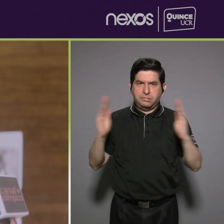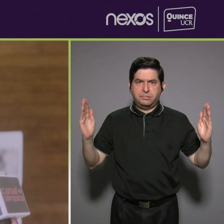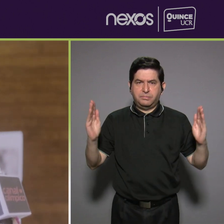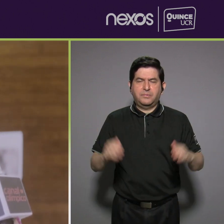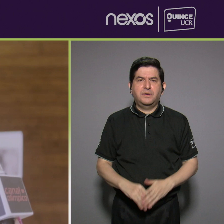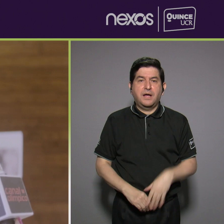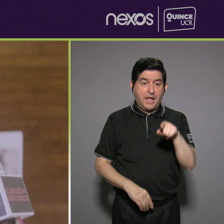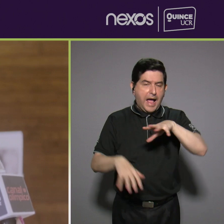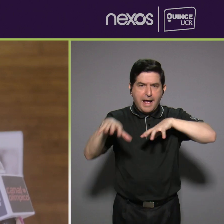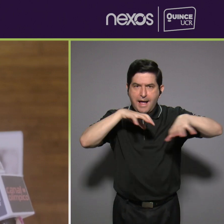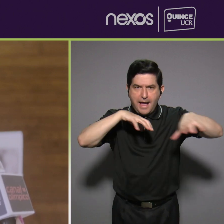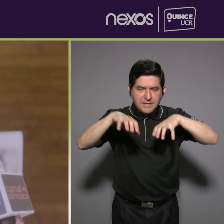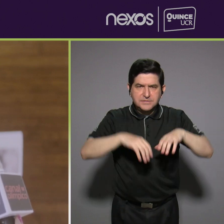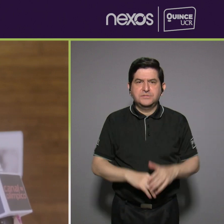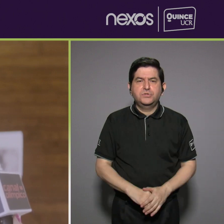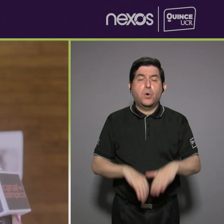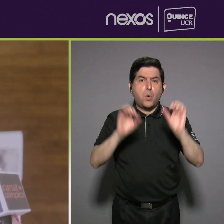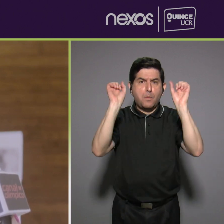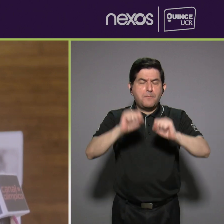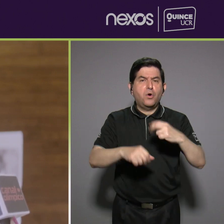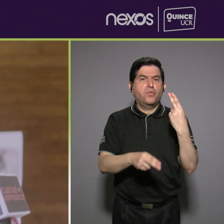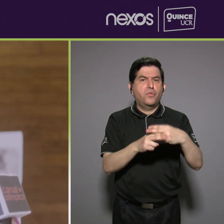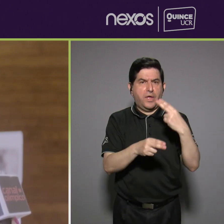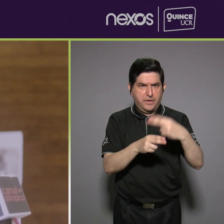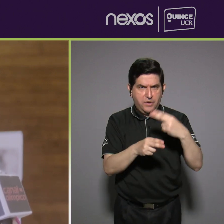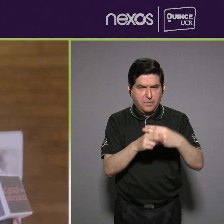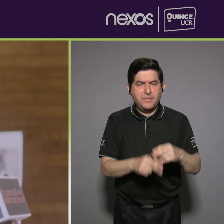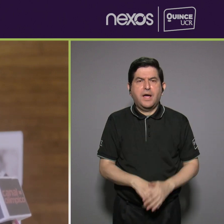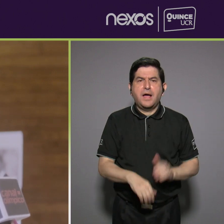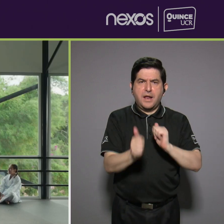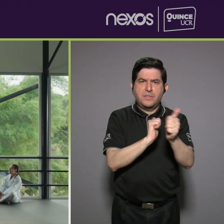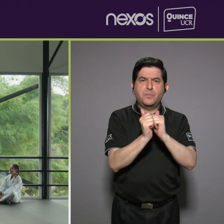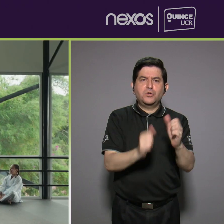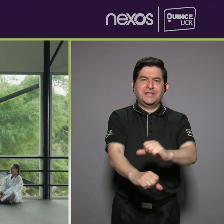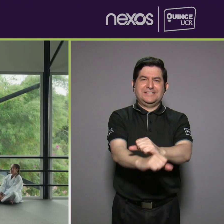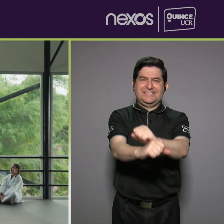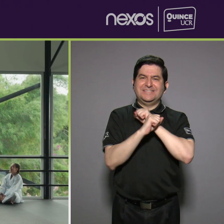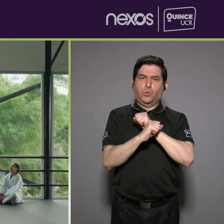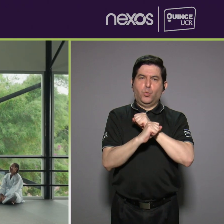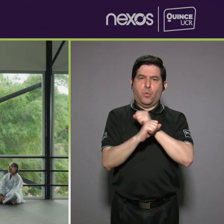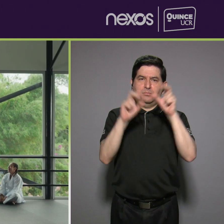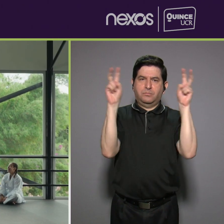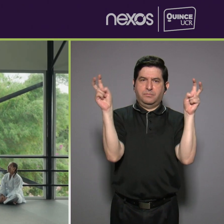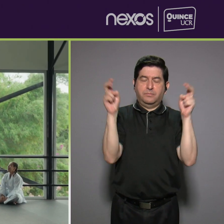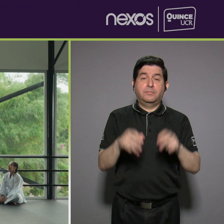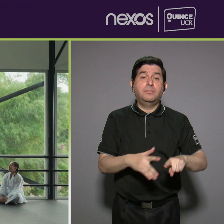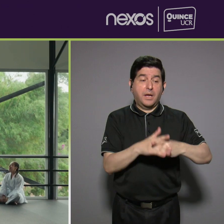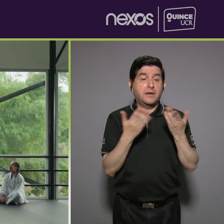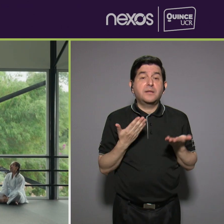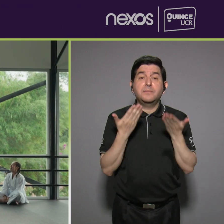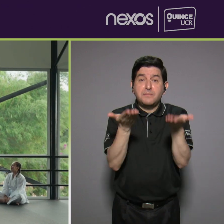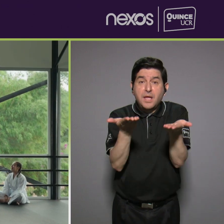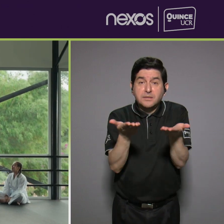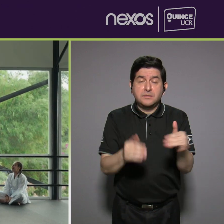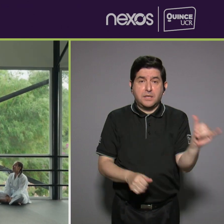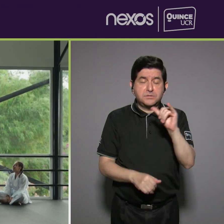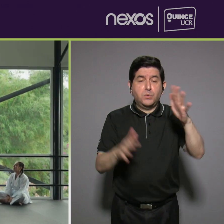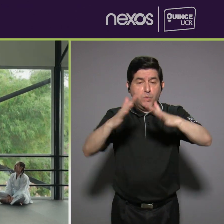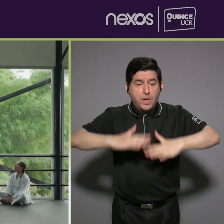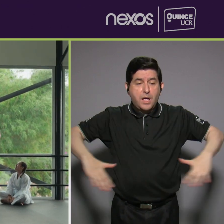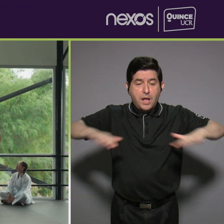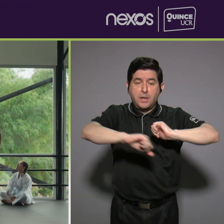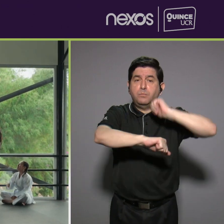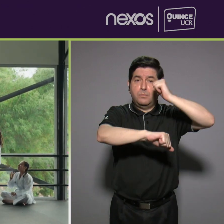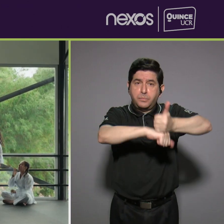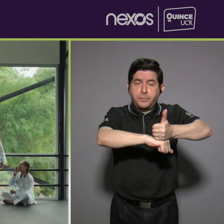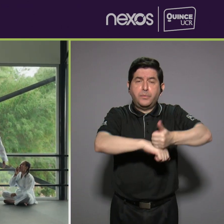rango de acción de lo que podemos denominar como deporte seguro. Debemos darle las herramientas, crear también los espacios